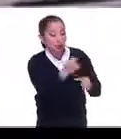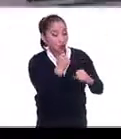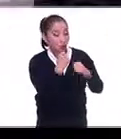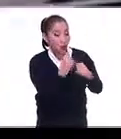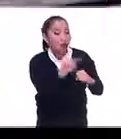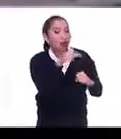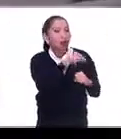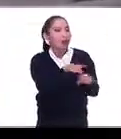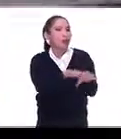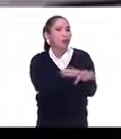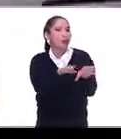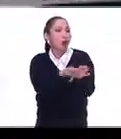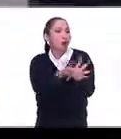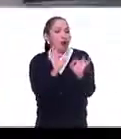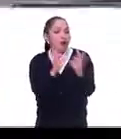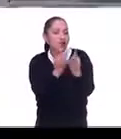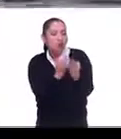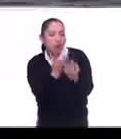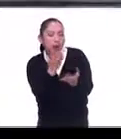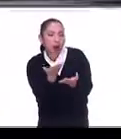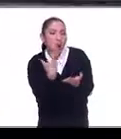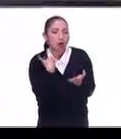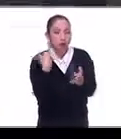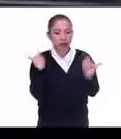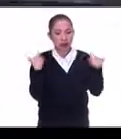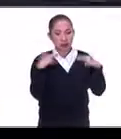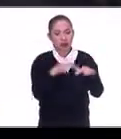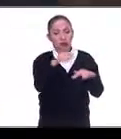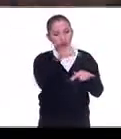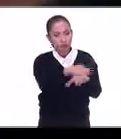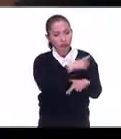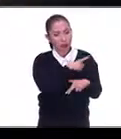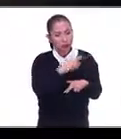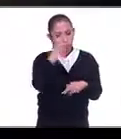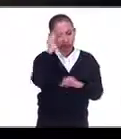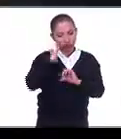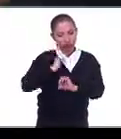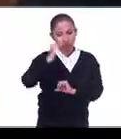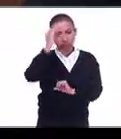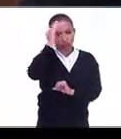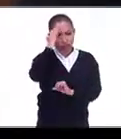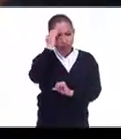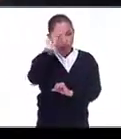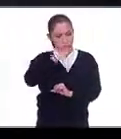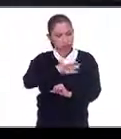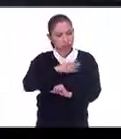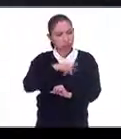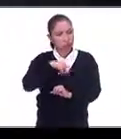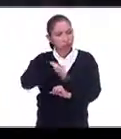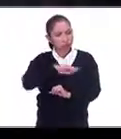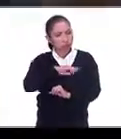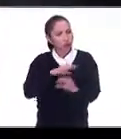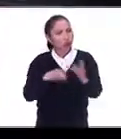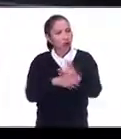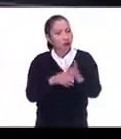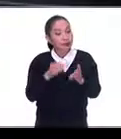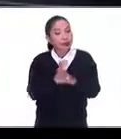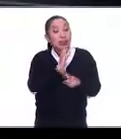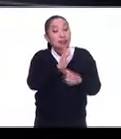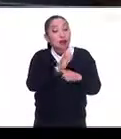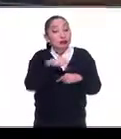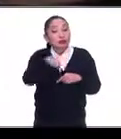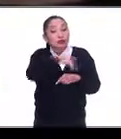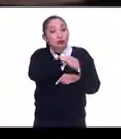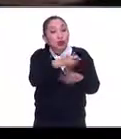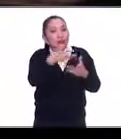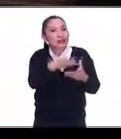una serie de mecanismos de representatividad y de ahí entonces ya empezar a